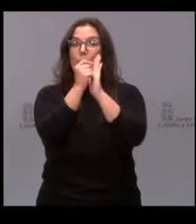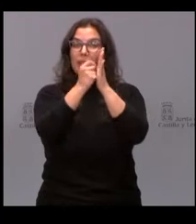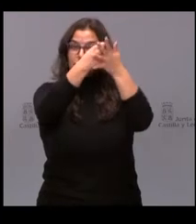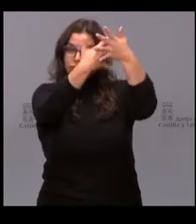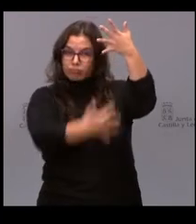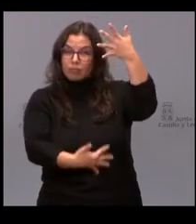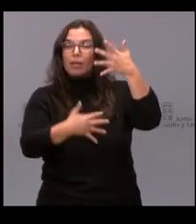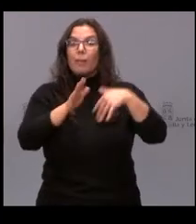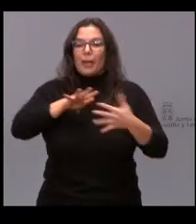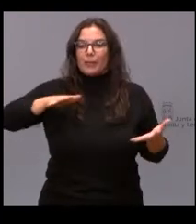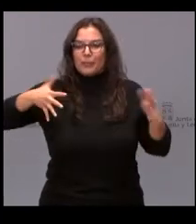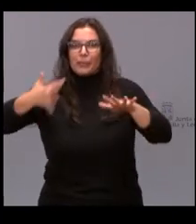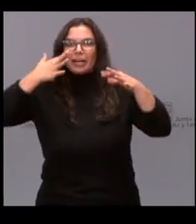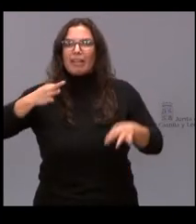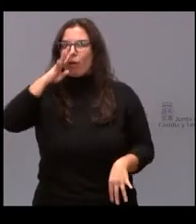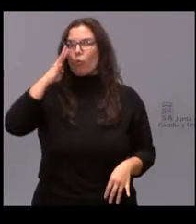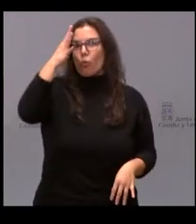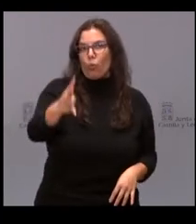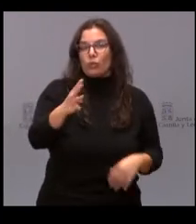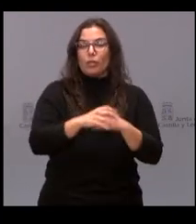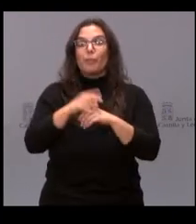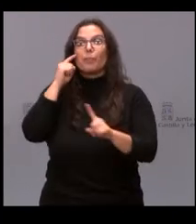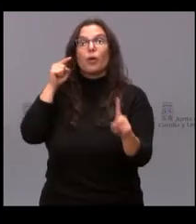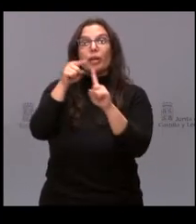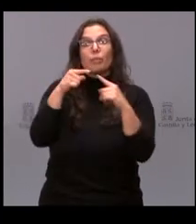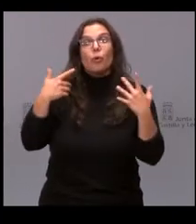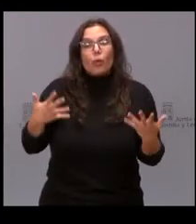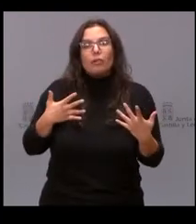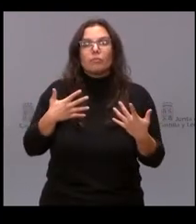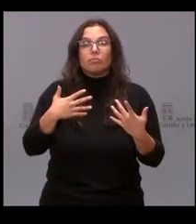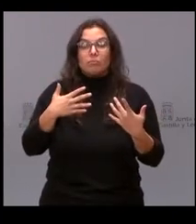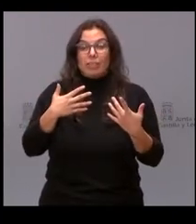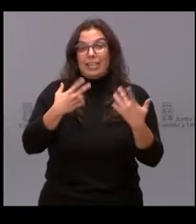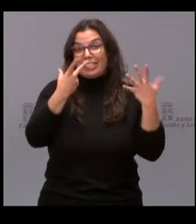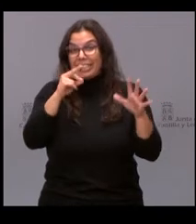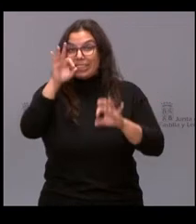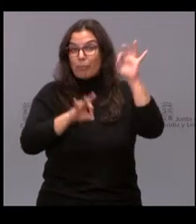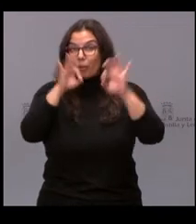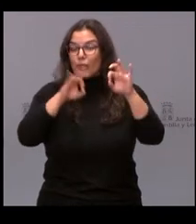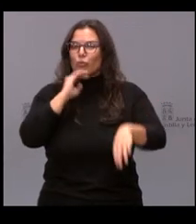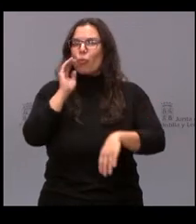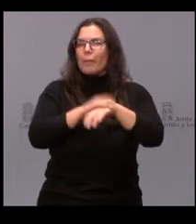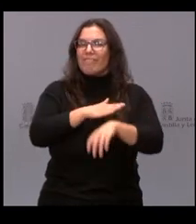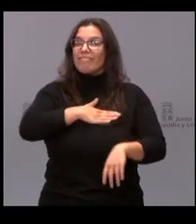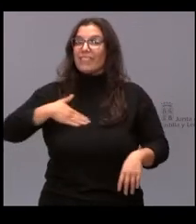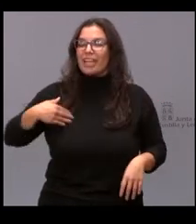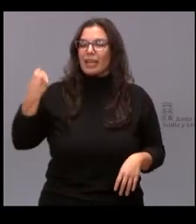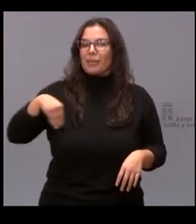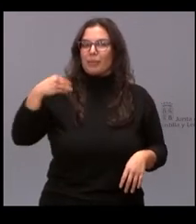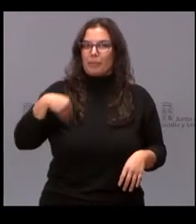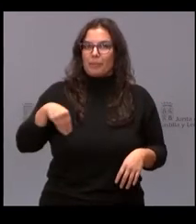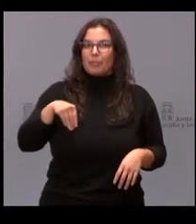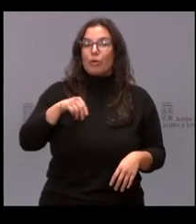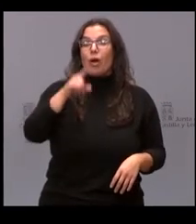desarrollar en los próximos cuatro años y con el objetivo de cumplir más del 70% de ellas antes de finalizar